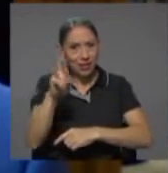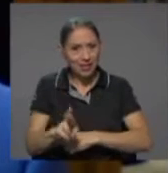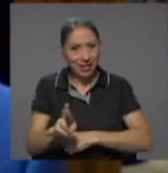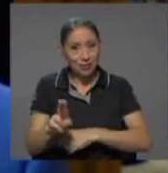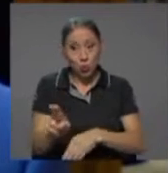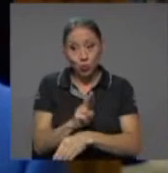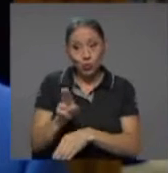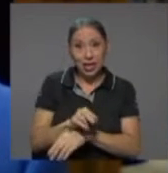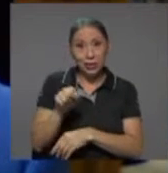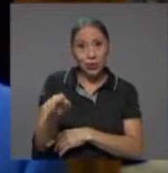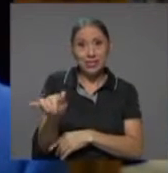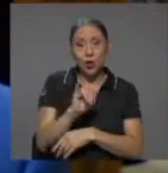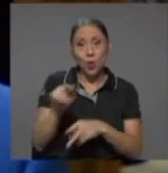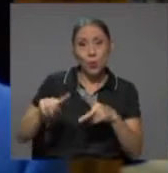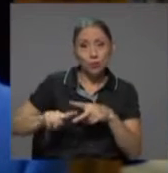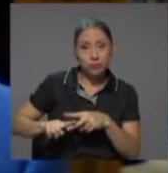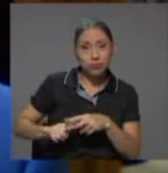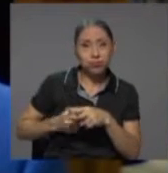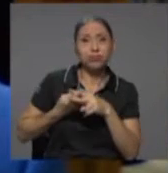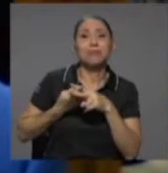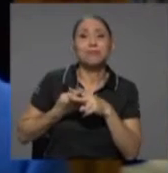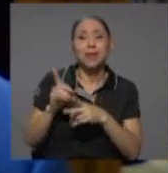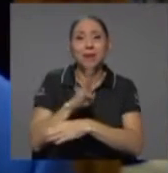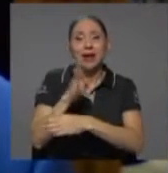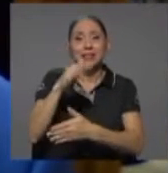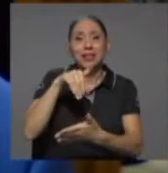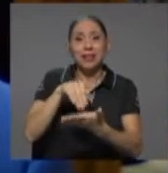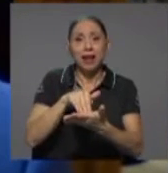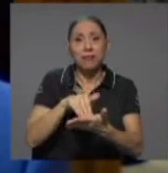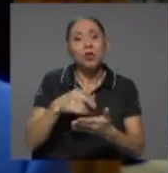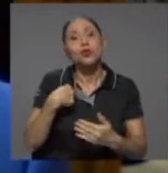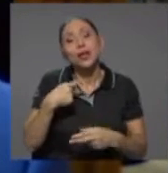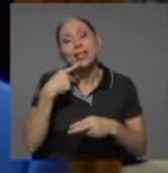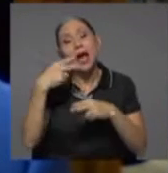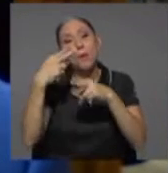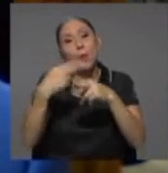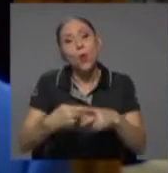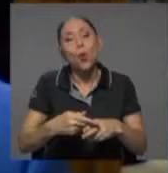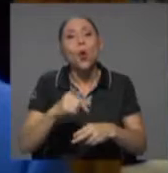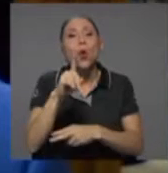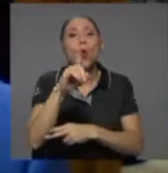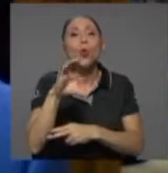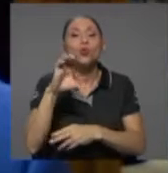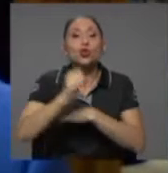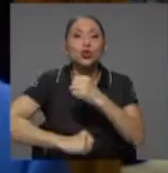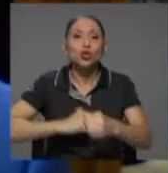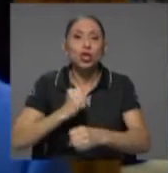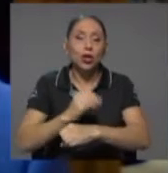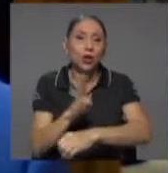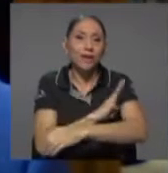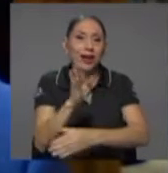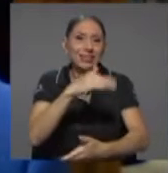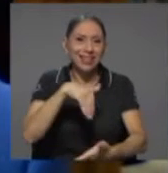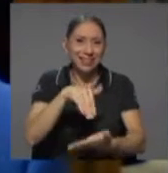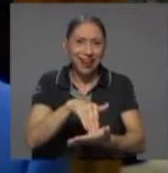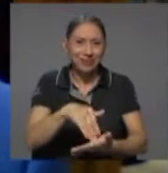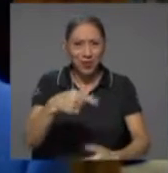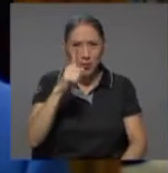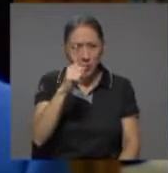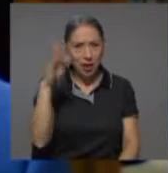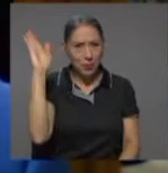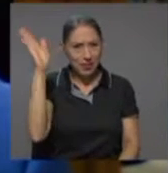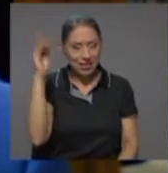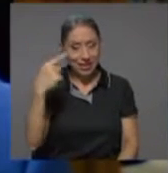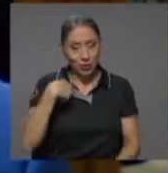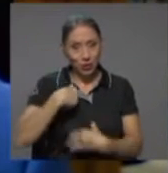Nacional. Entonces, le llamo yo a un siglo de Banca Central en Costa Rica en una presentación que hice en un foro que usted mencionaba recientemente de